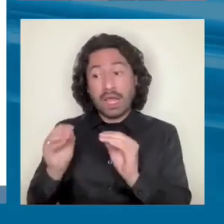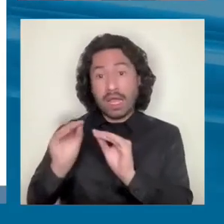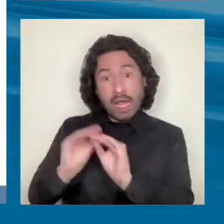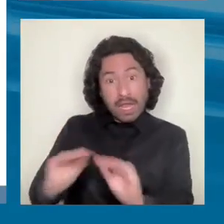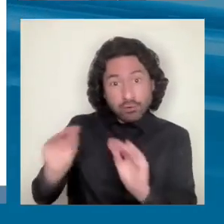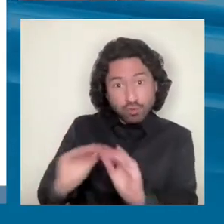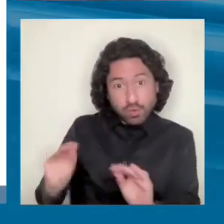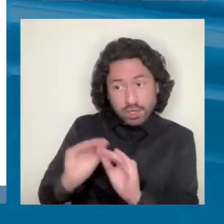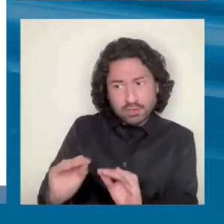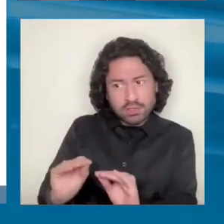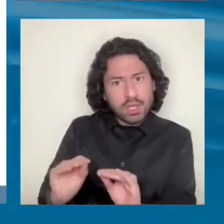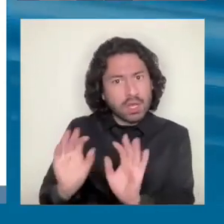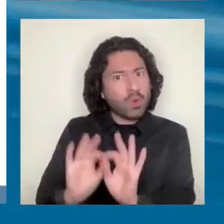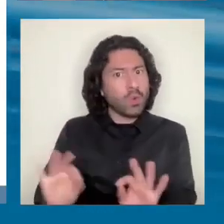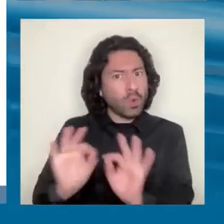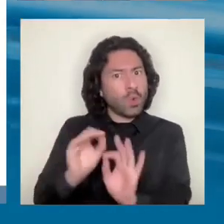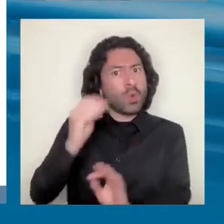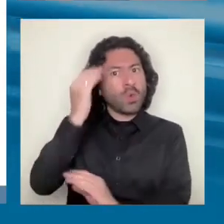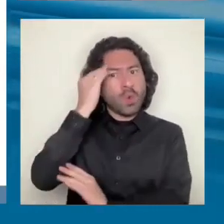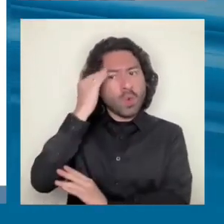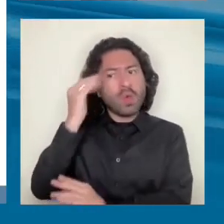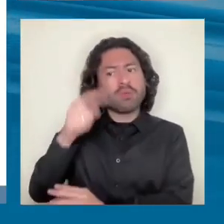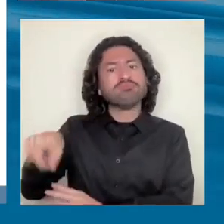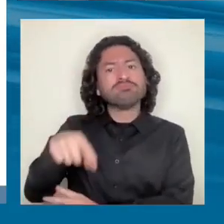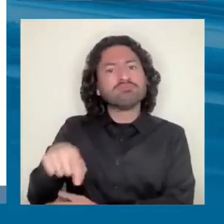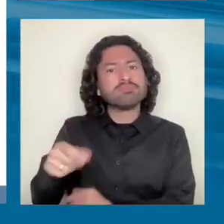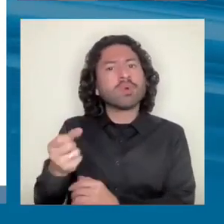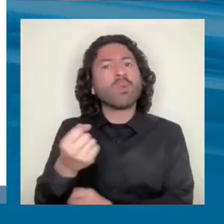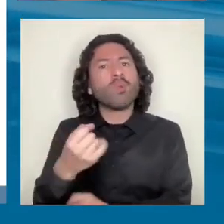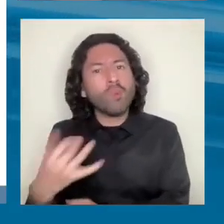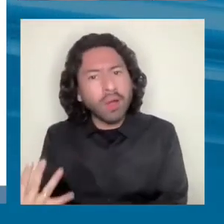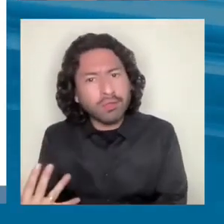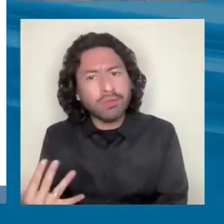no solo en las tasas de escolaridad, sino en los resultados del aprendizaje.